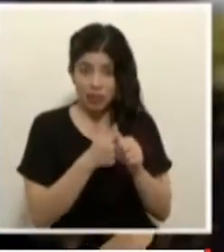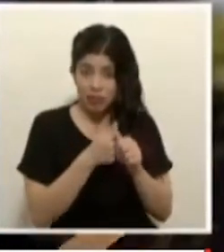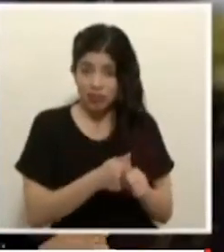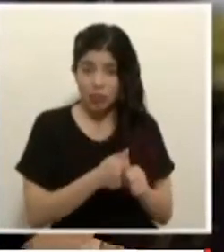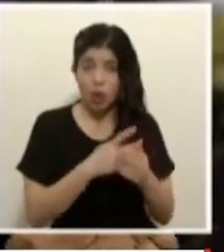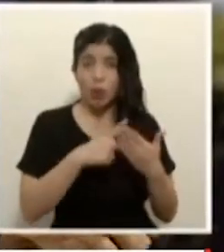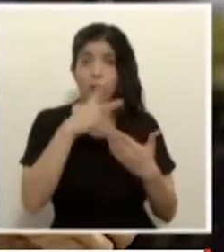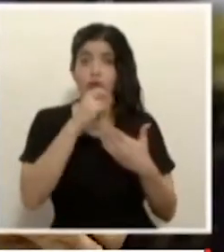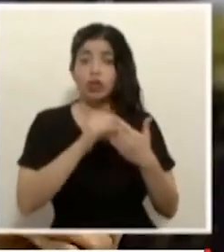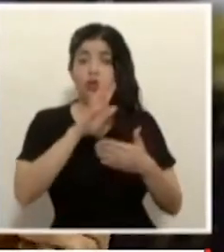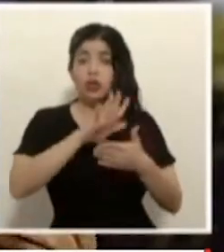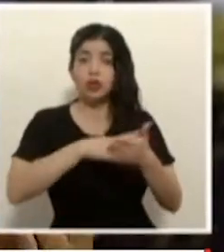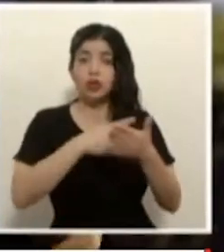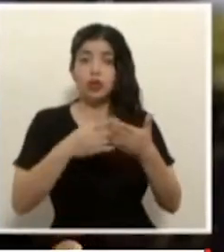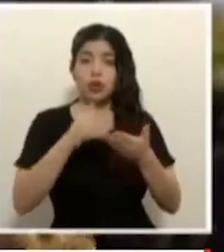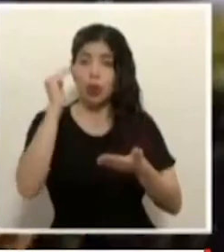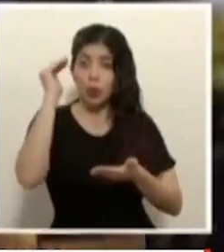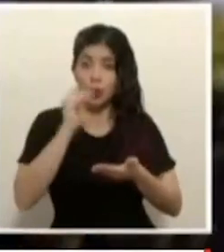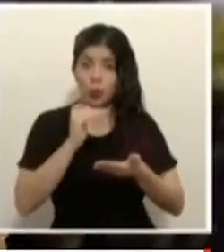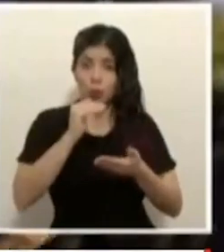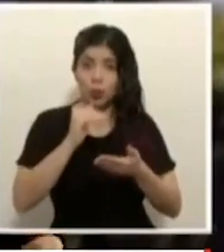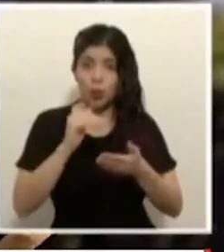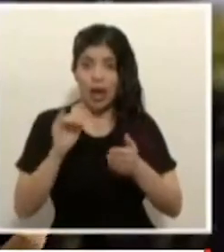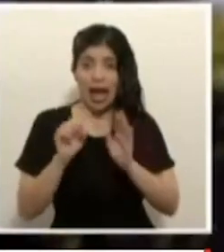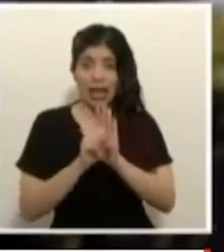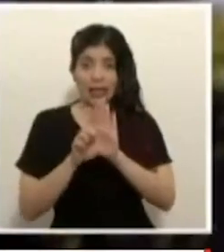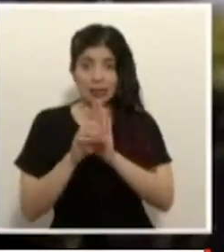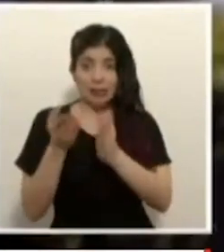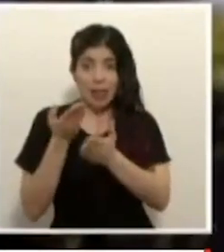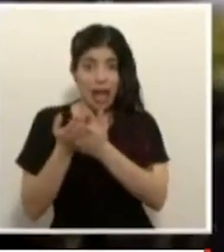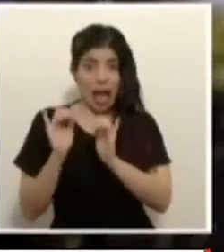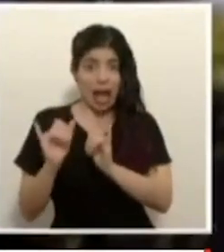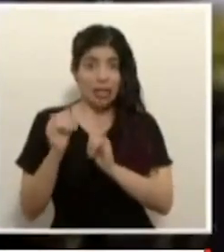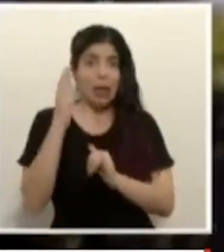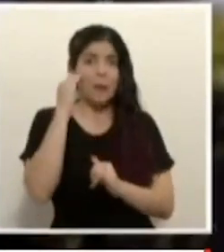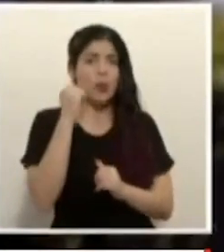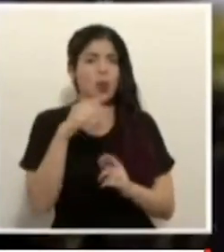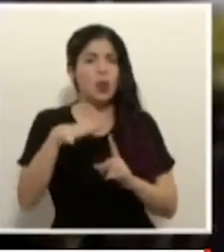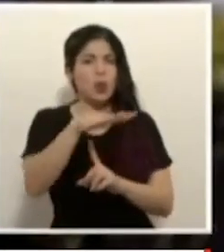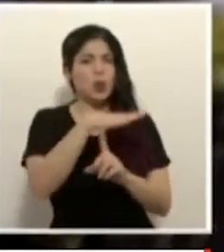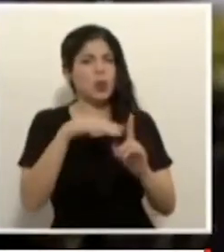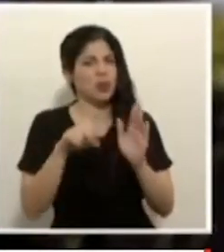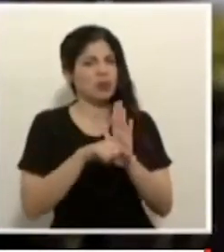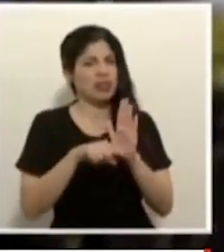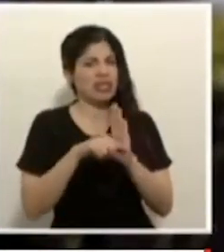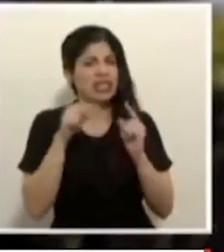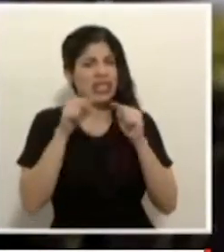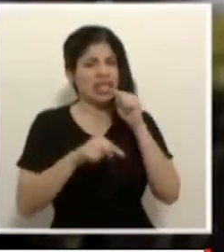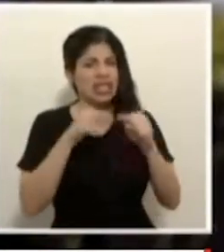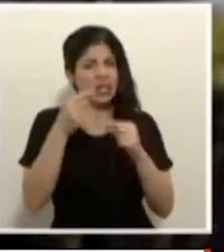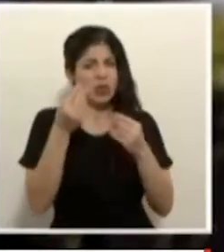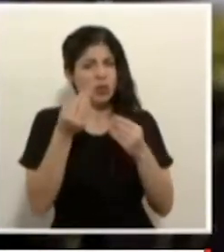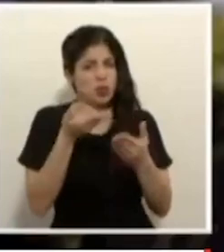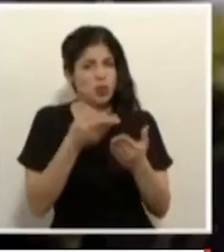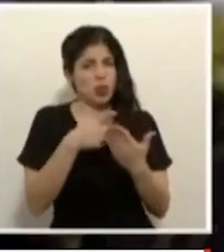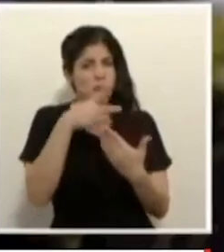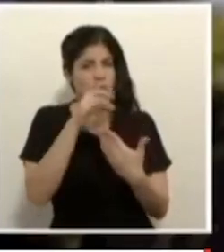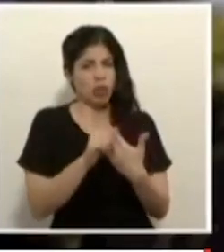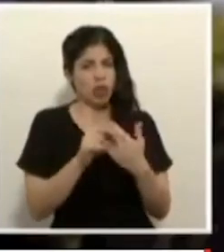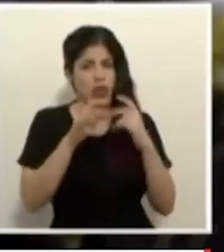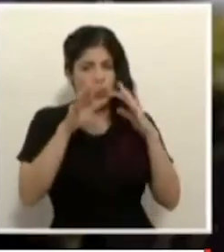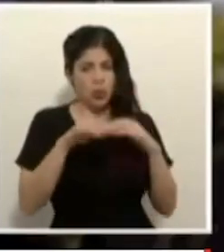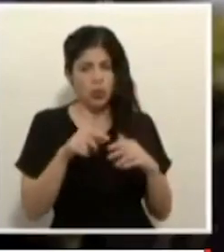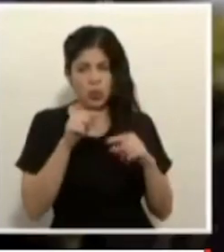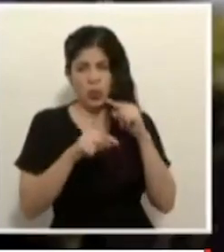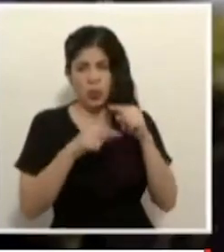reducción de jornadas en la asamblea tal cual está planteado porque tiene muy mal ambiente ha recibido muchísimas críticas incluso en su elaboración